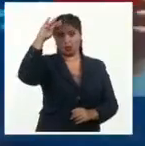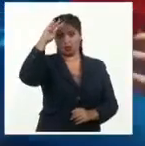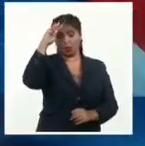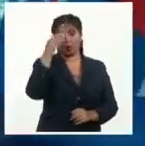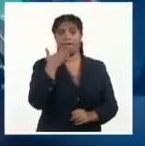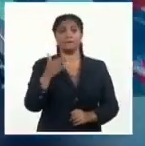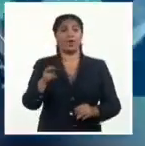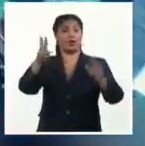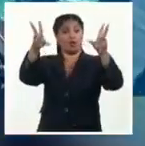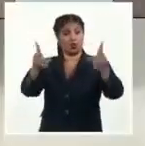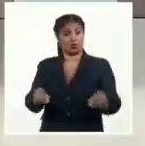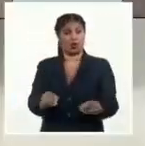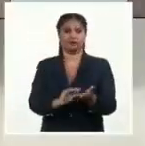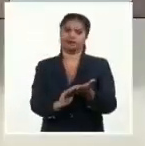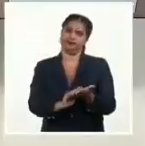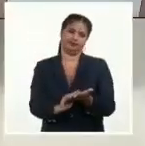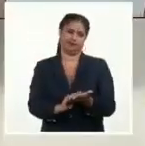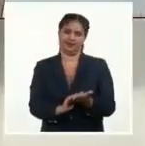relevante.